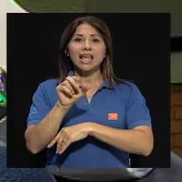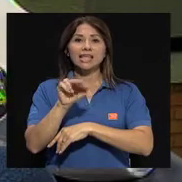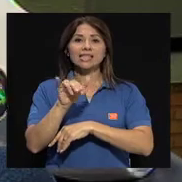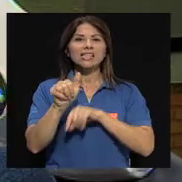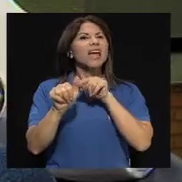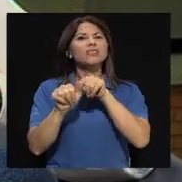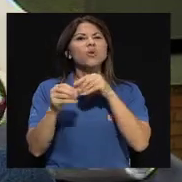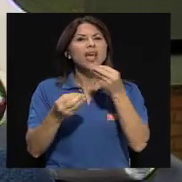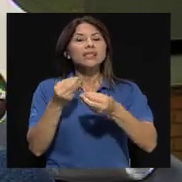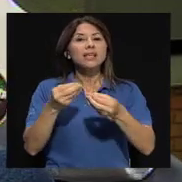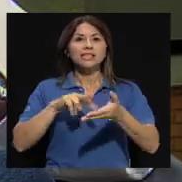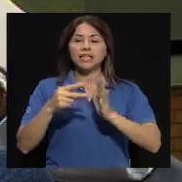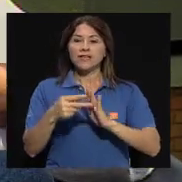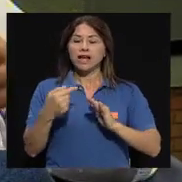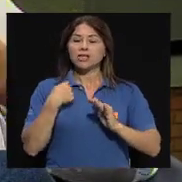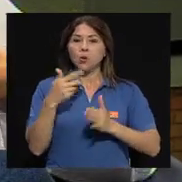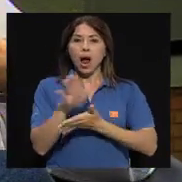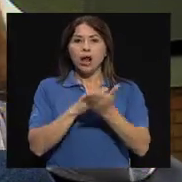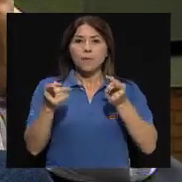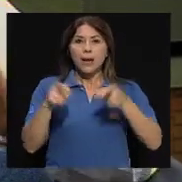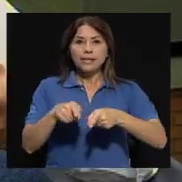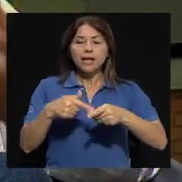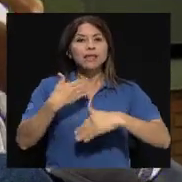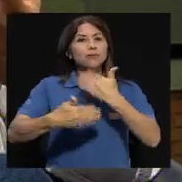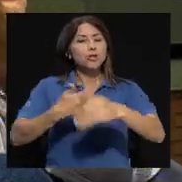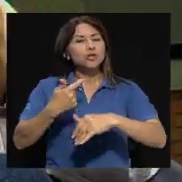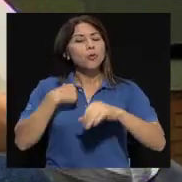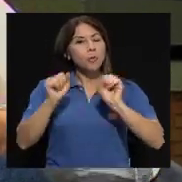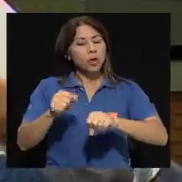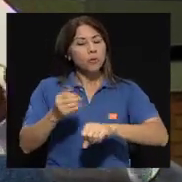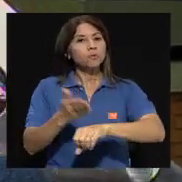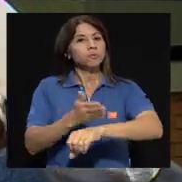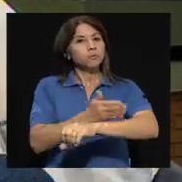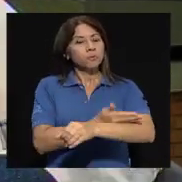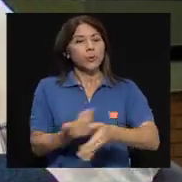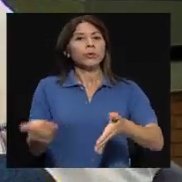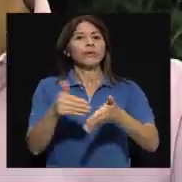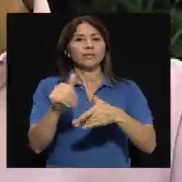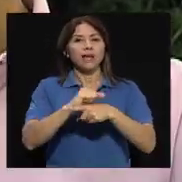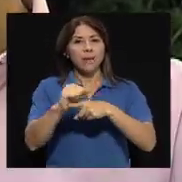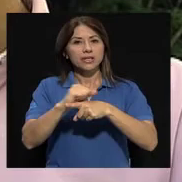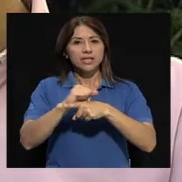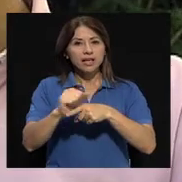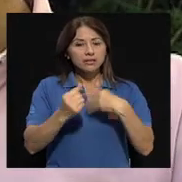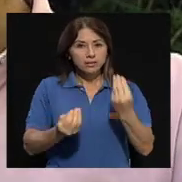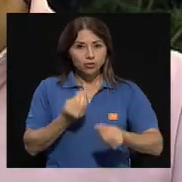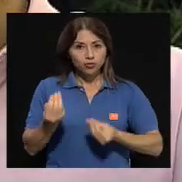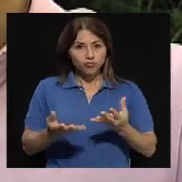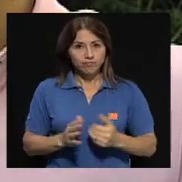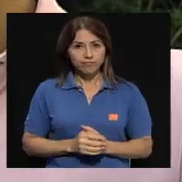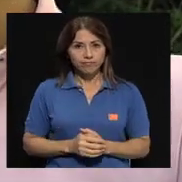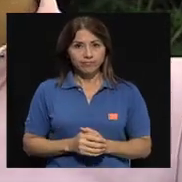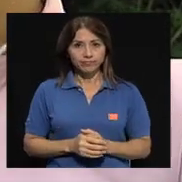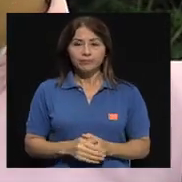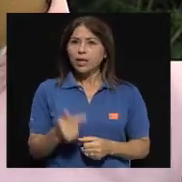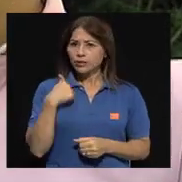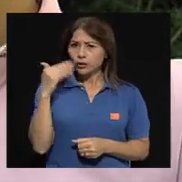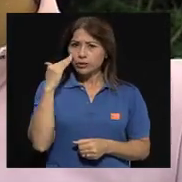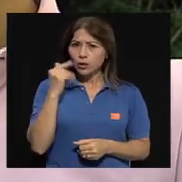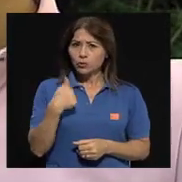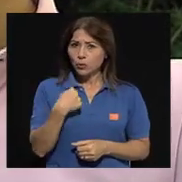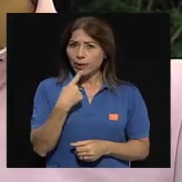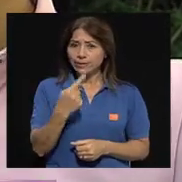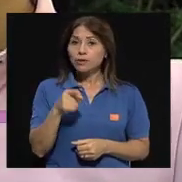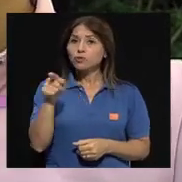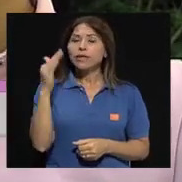una situación que puede ser capacitación, entrenamientos. Yo sé que lo que le voy a decir, pues, para usted es